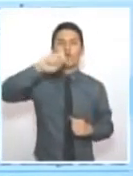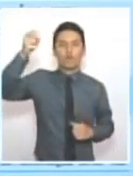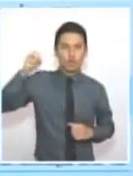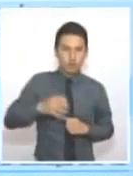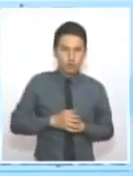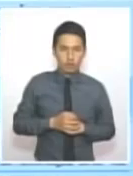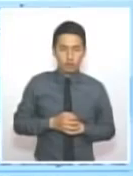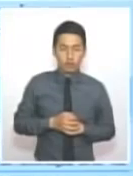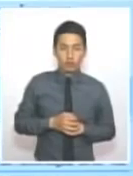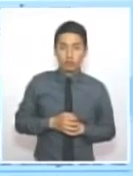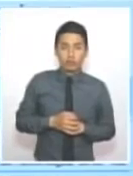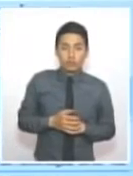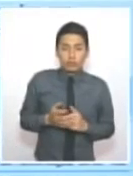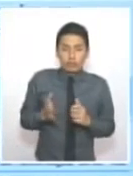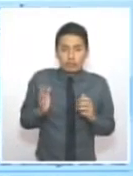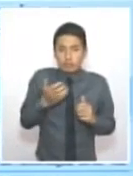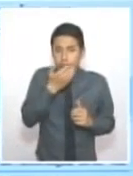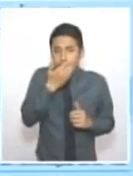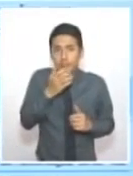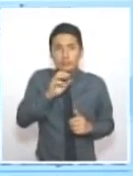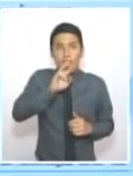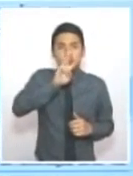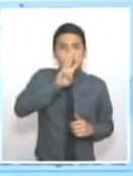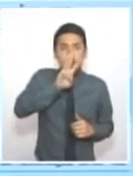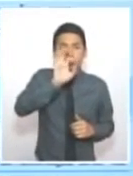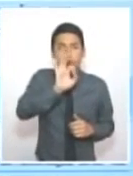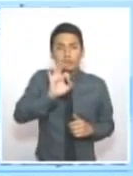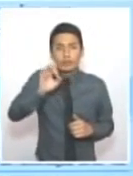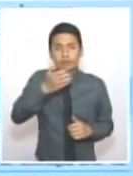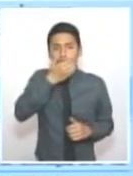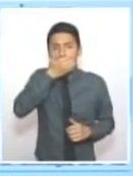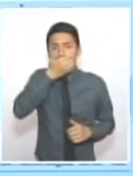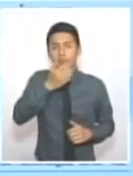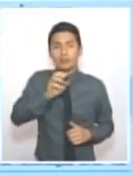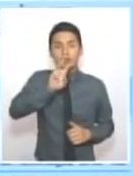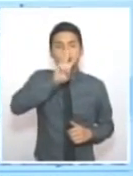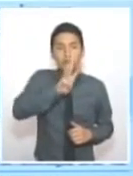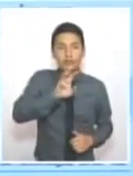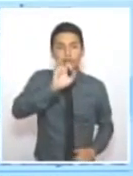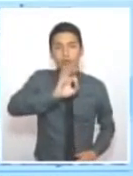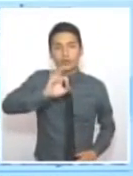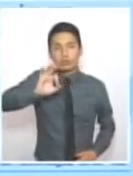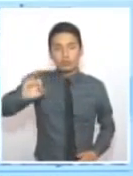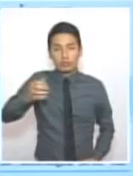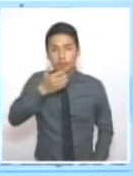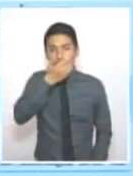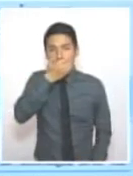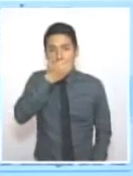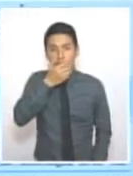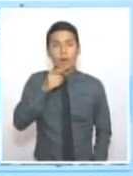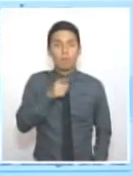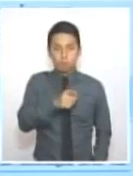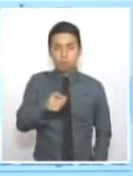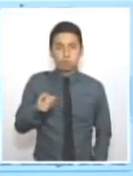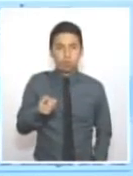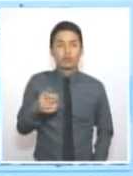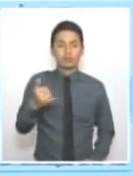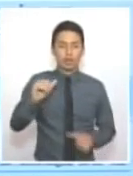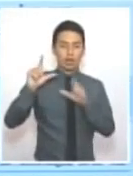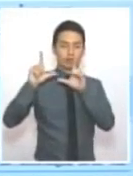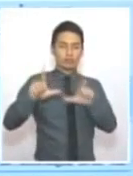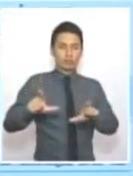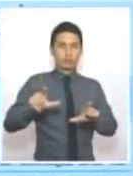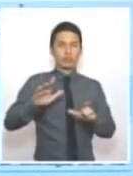tan solo el tres por ciento, tan solo el tres por ciento tiene licencia